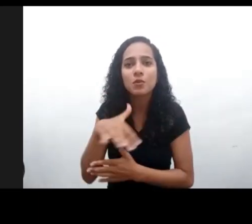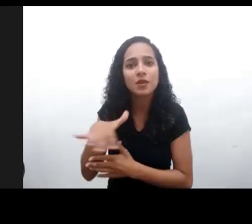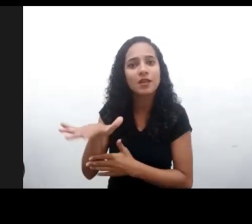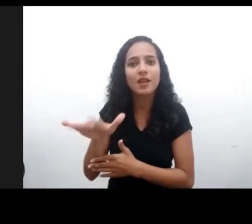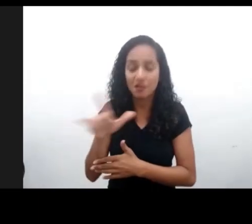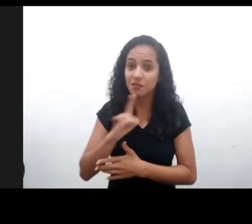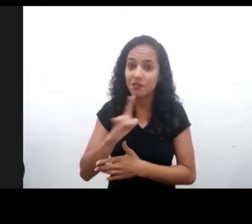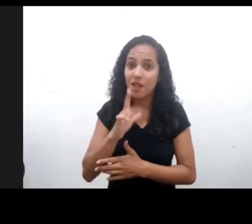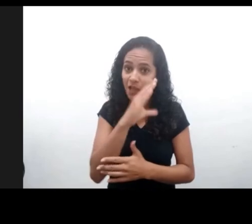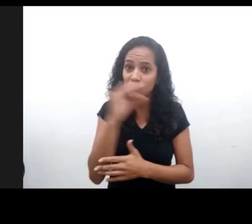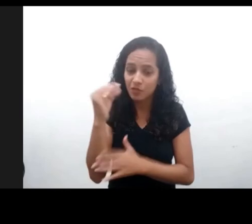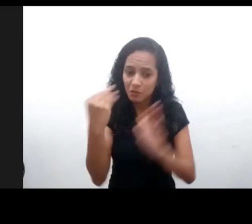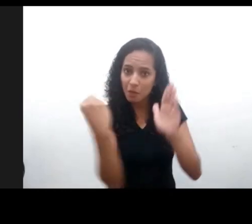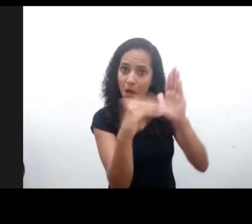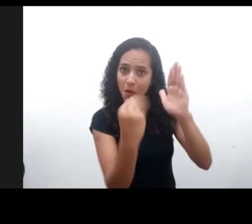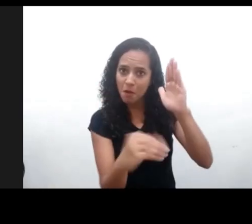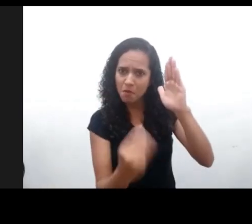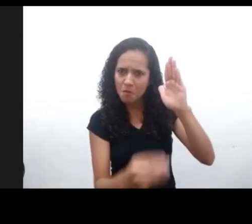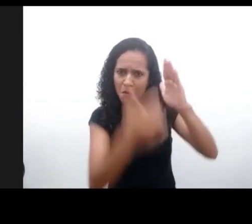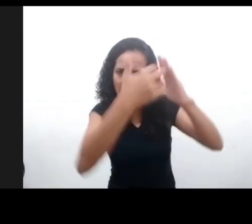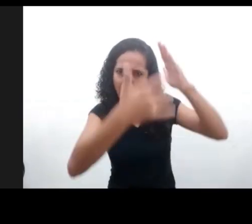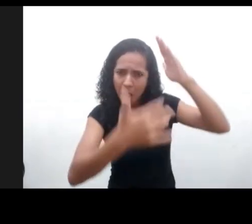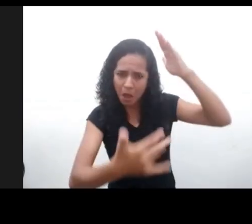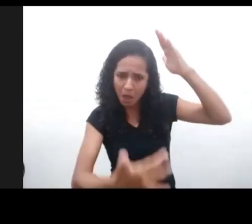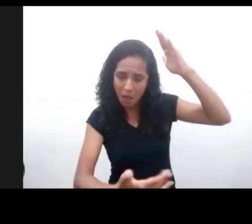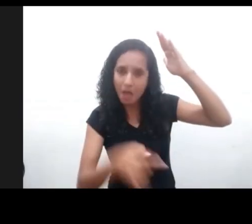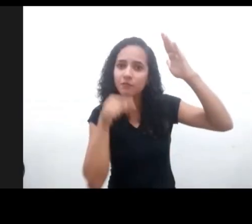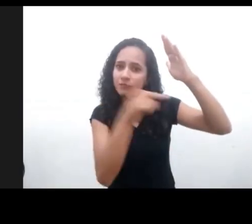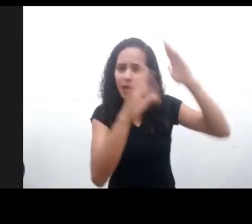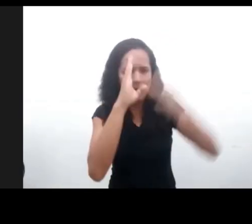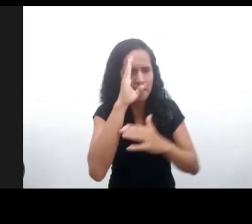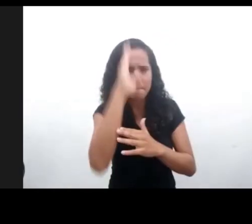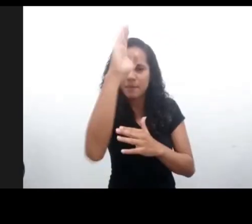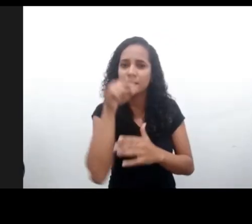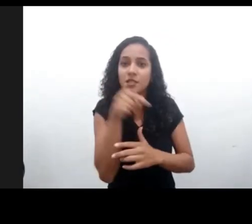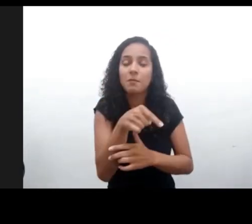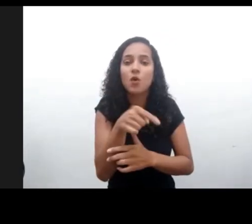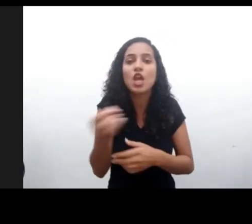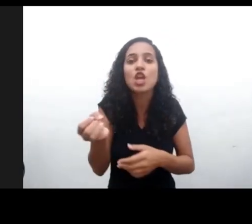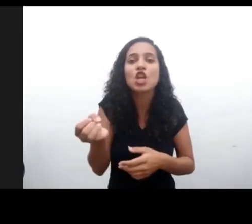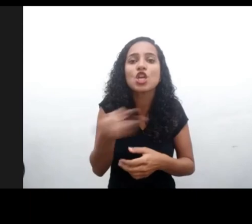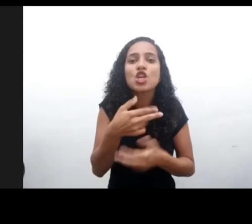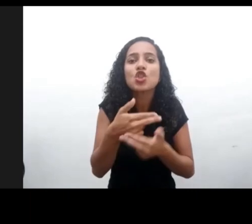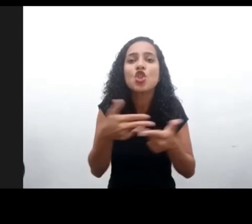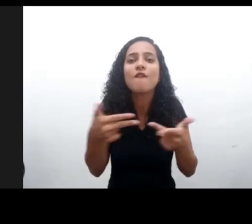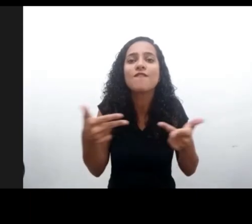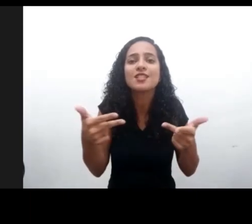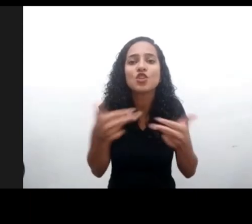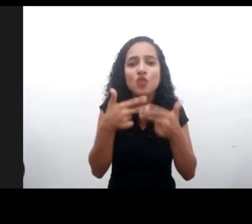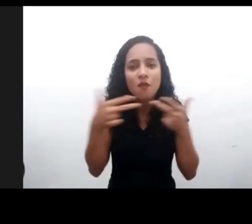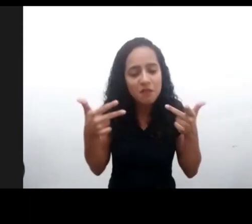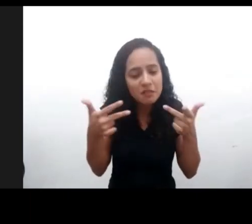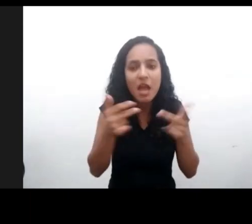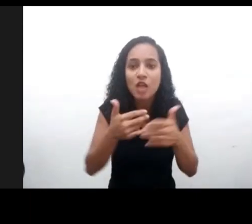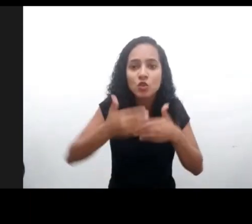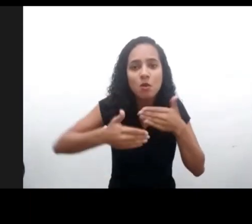Esa es una de las principales innovaciones que tiene este documento en el proceso de su construcción. Ha sido